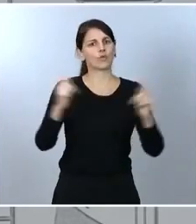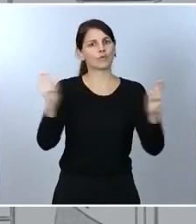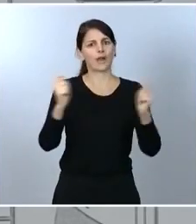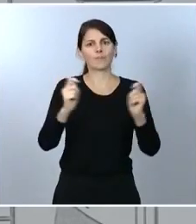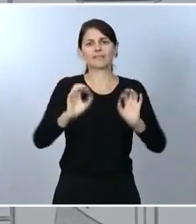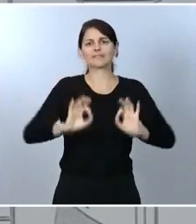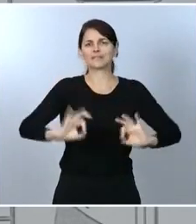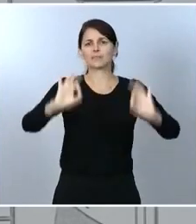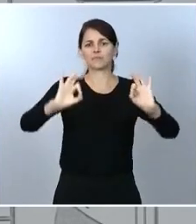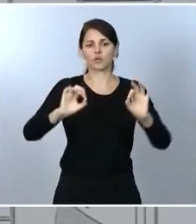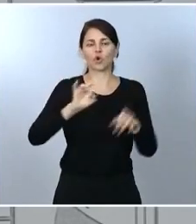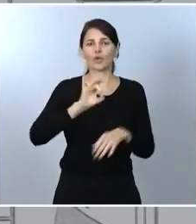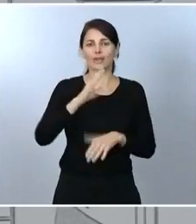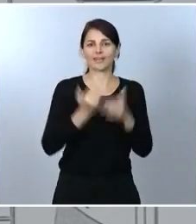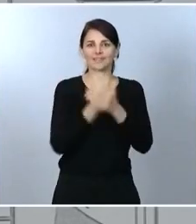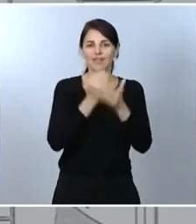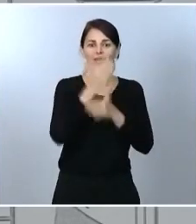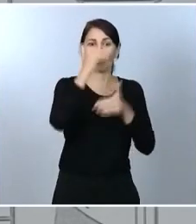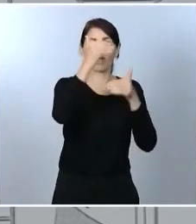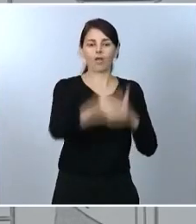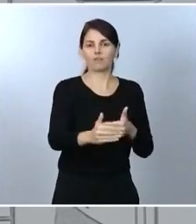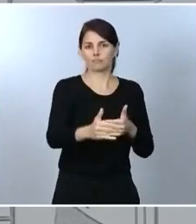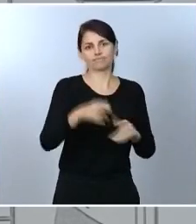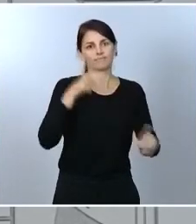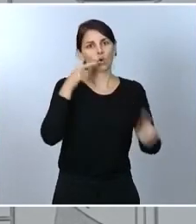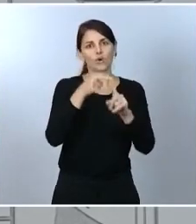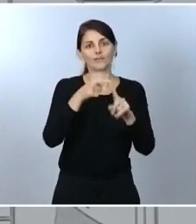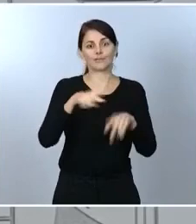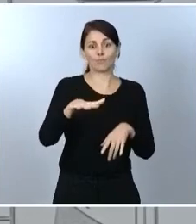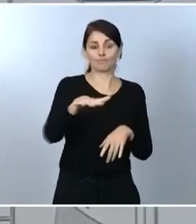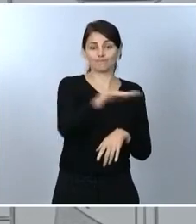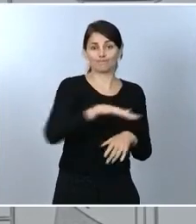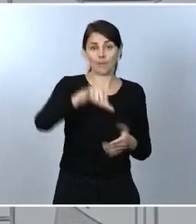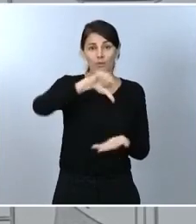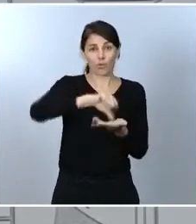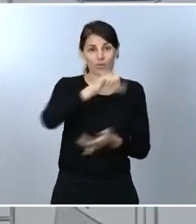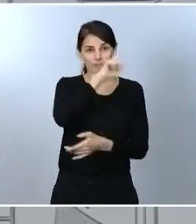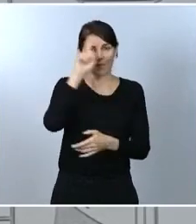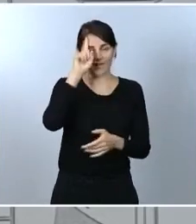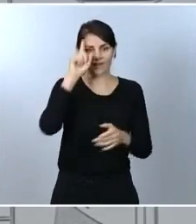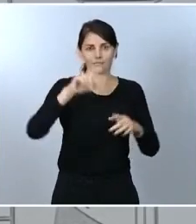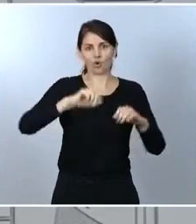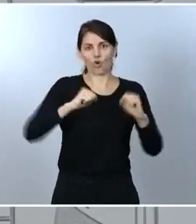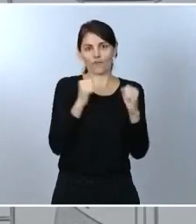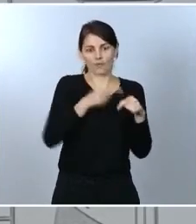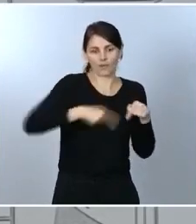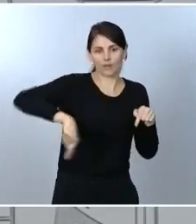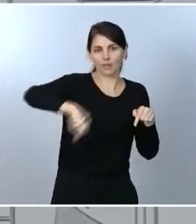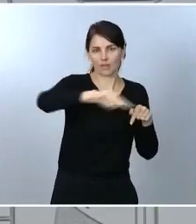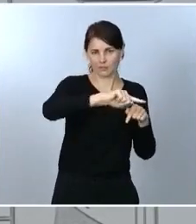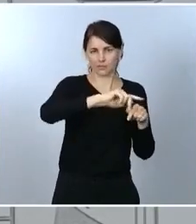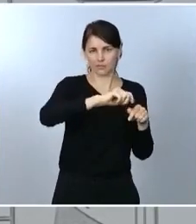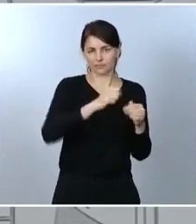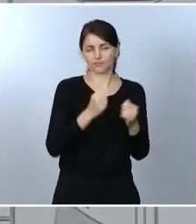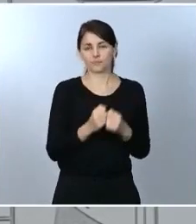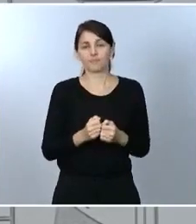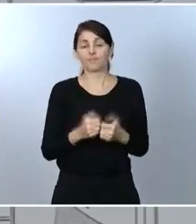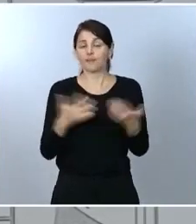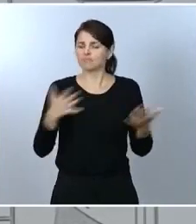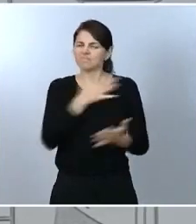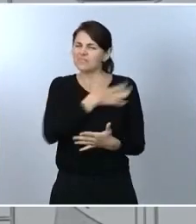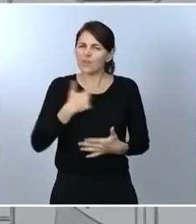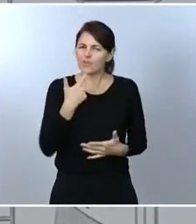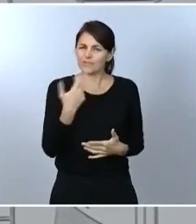precisamente, para confinar perimetralmente el conjunto de la ciudad de Madrid. Por tanto, lo que le quiero decir con esto es que el Consejo